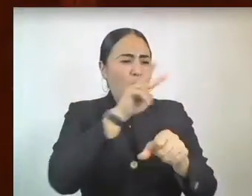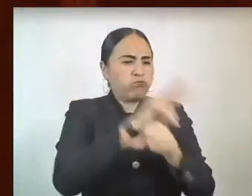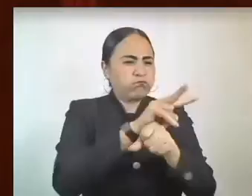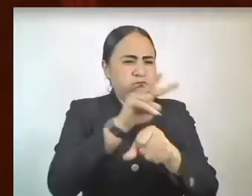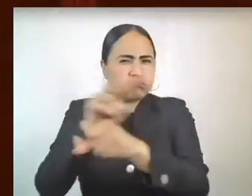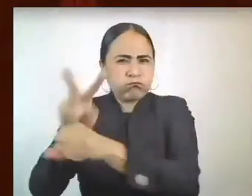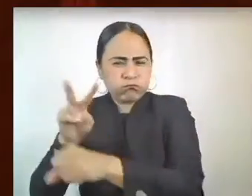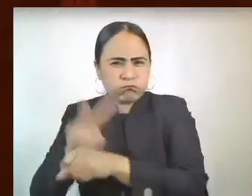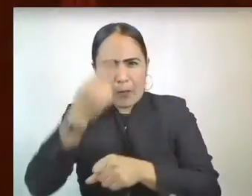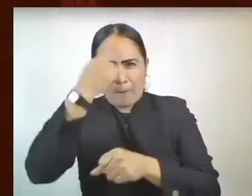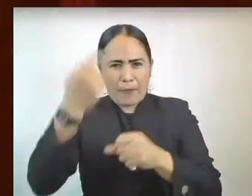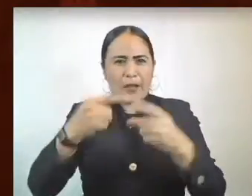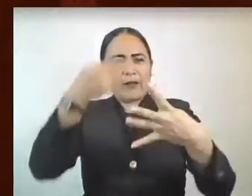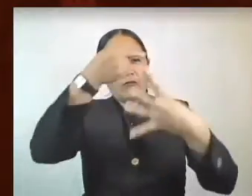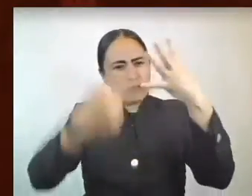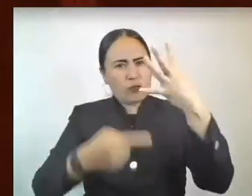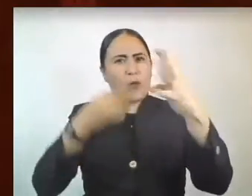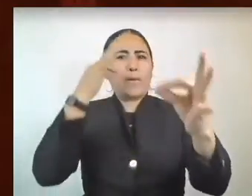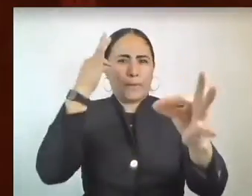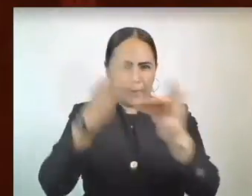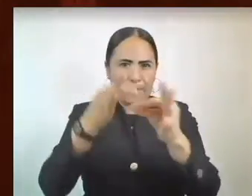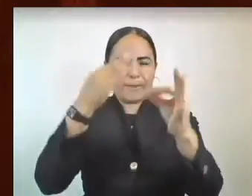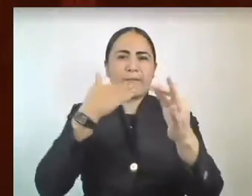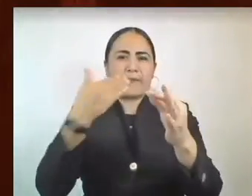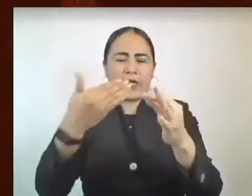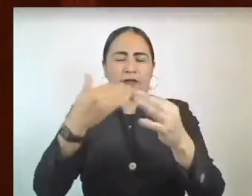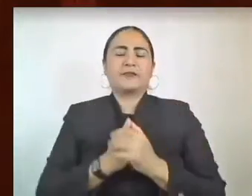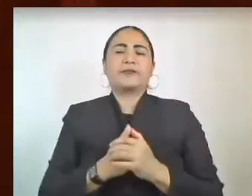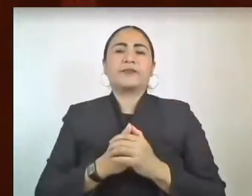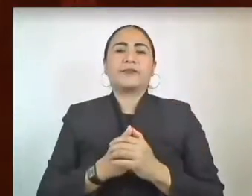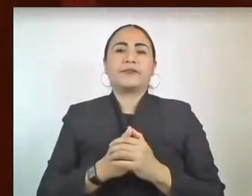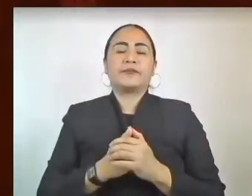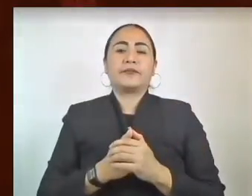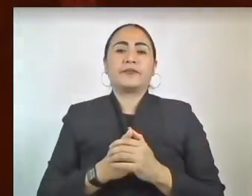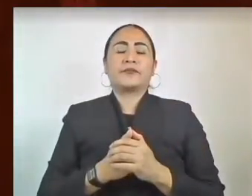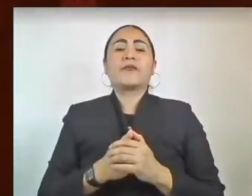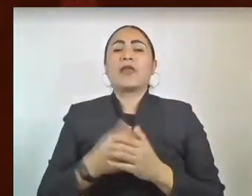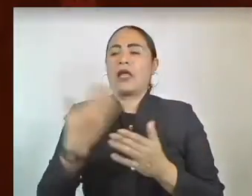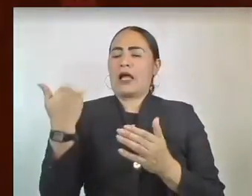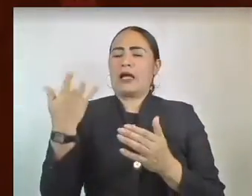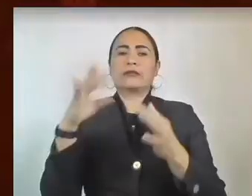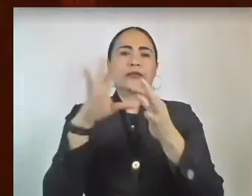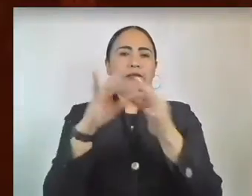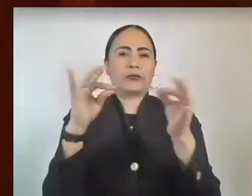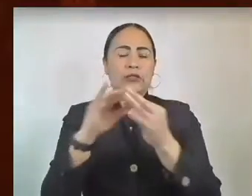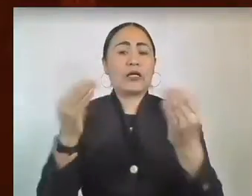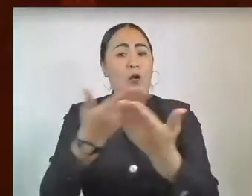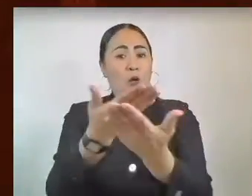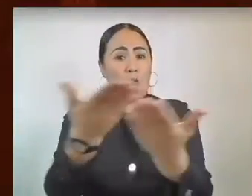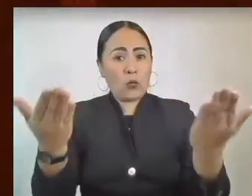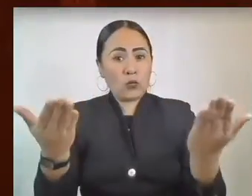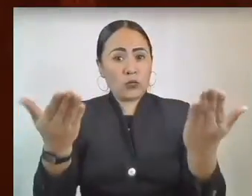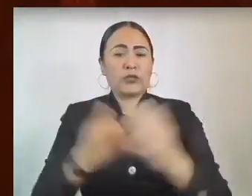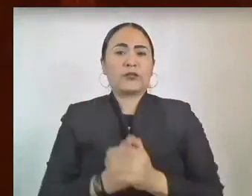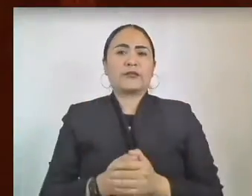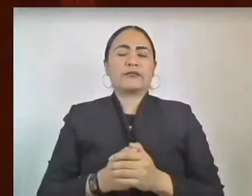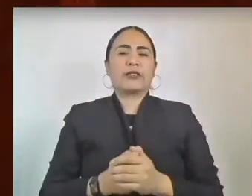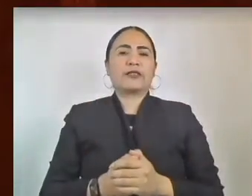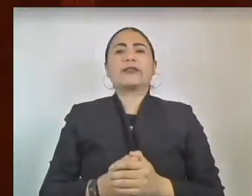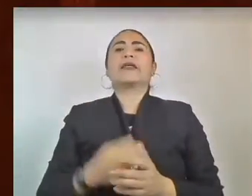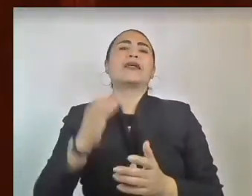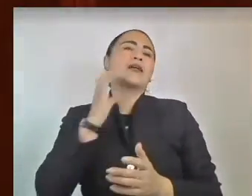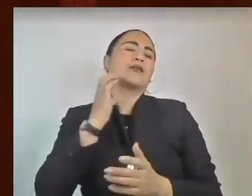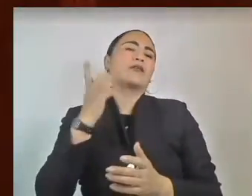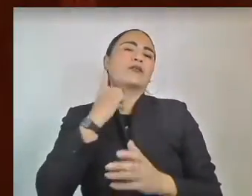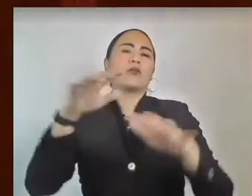el objeto. Por lo anterior expuesto, se somete a consideración de esta legislatura